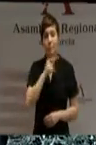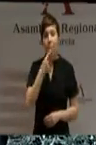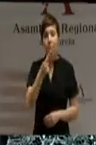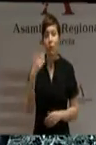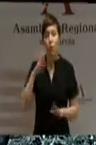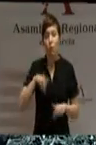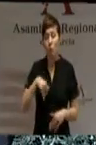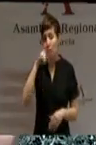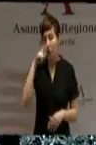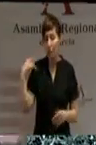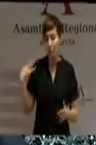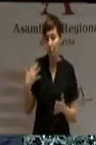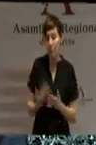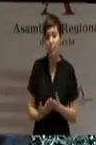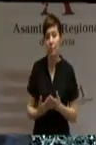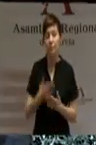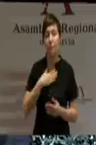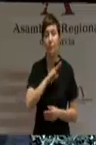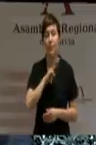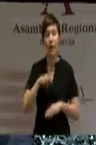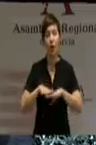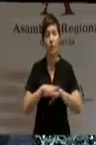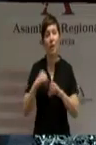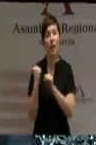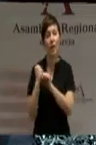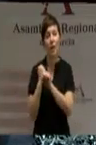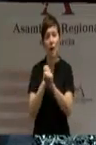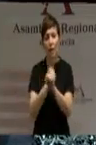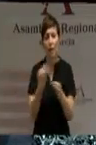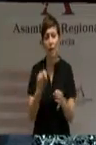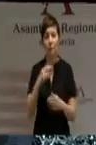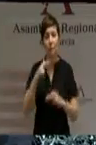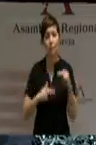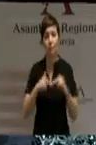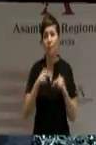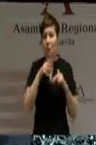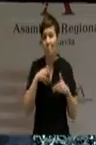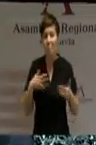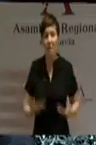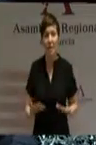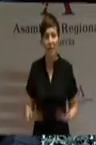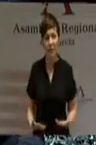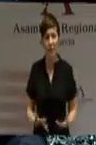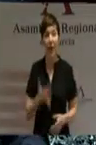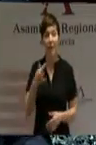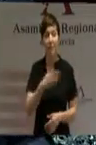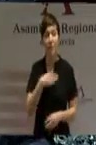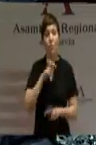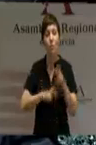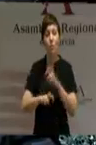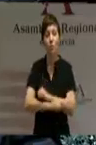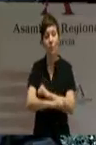hemos trabajado para construir el presente y para asentar las bases del futuro de la región de Murcia,